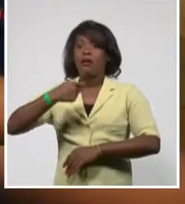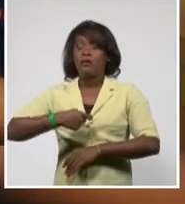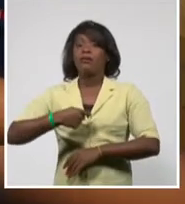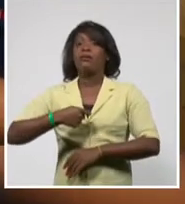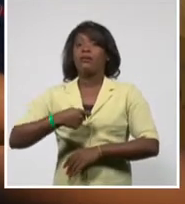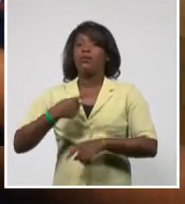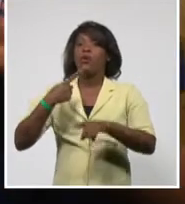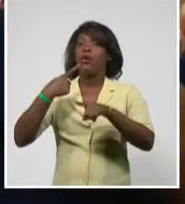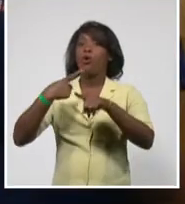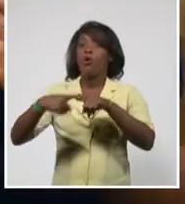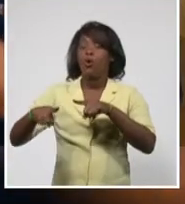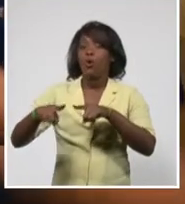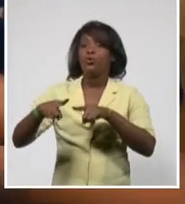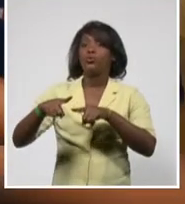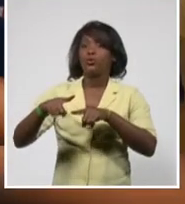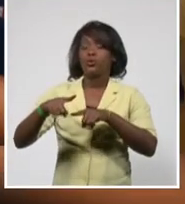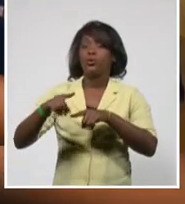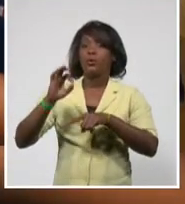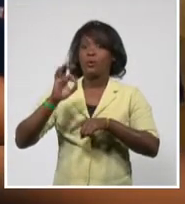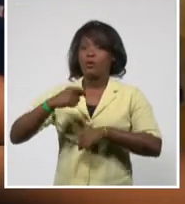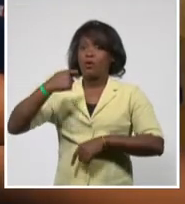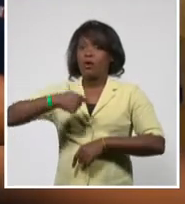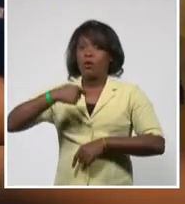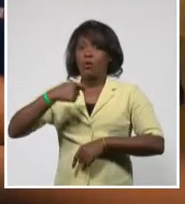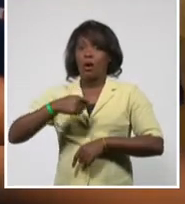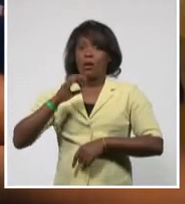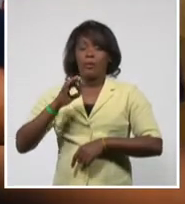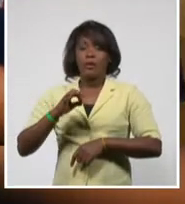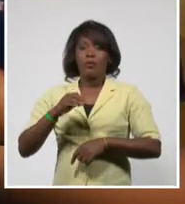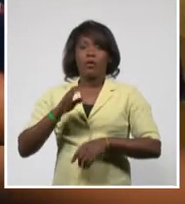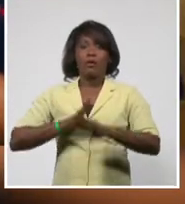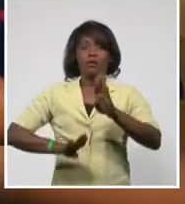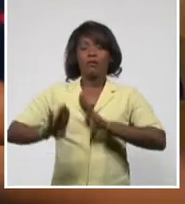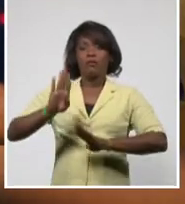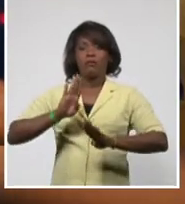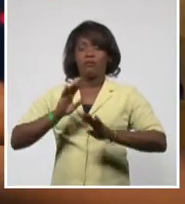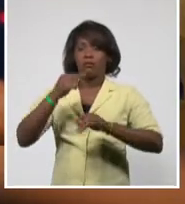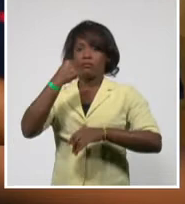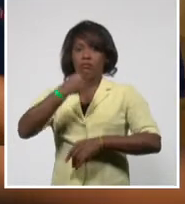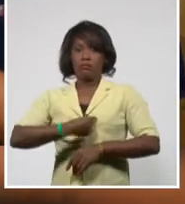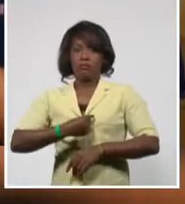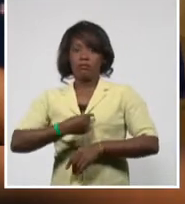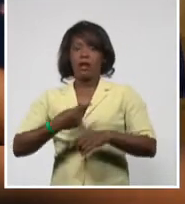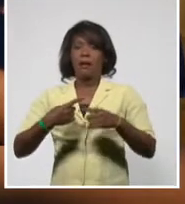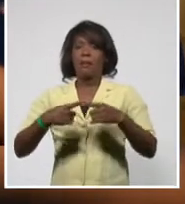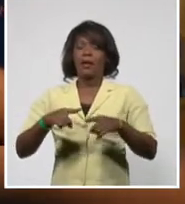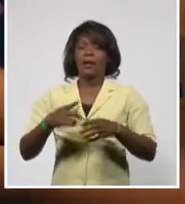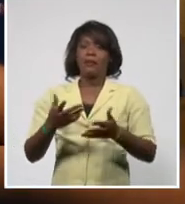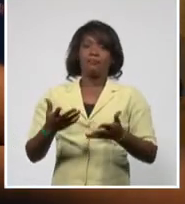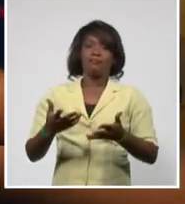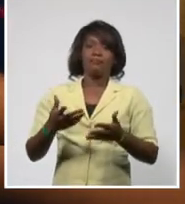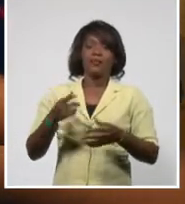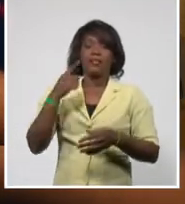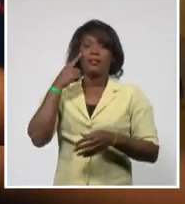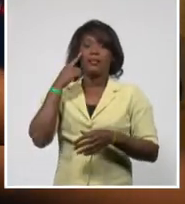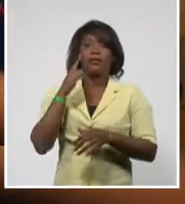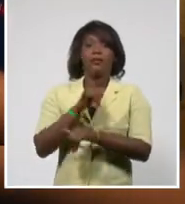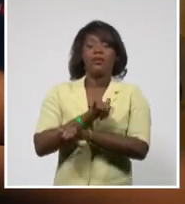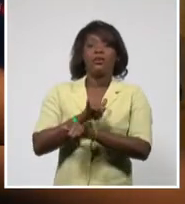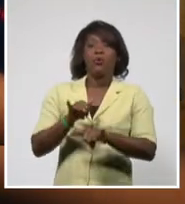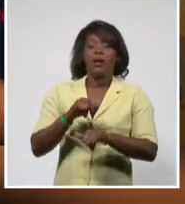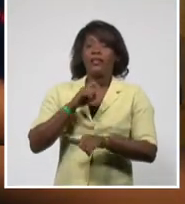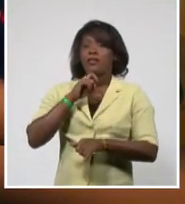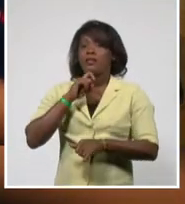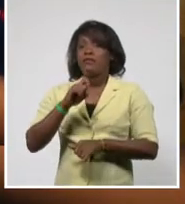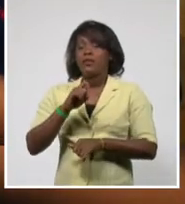internacionales, como la Corte Interamericana de Derechos Humanos. Pero lamentablemente, más allá de lo que se pueda lograr en